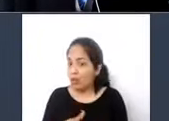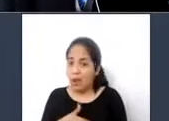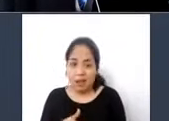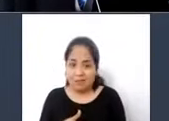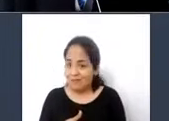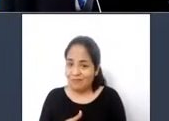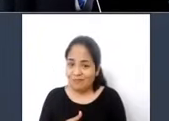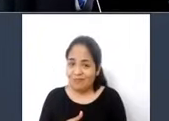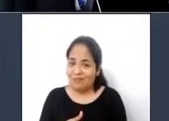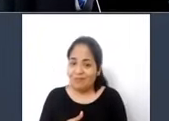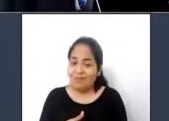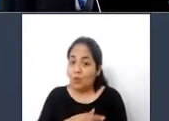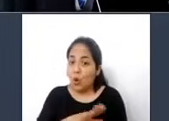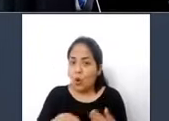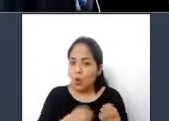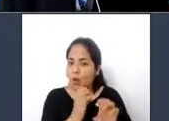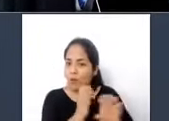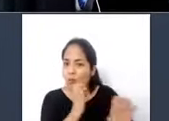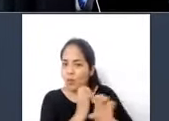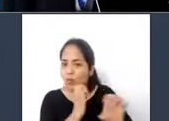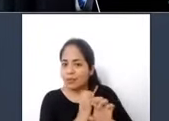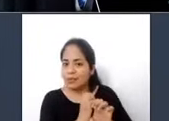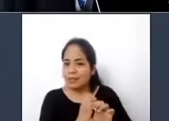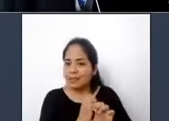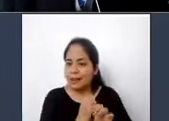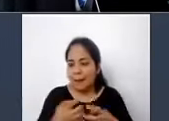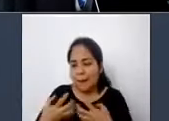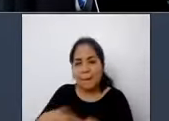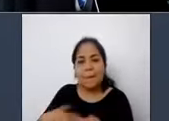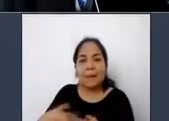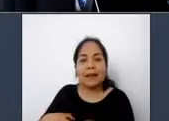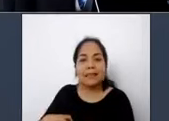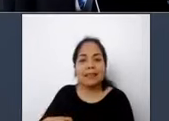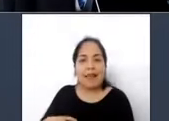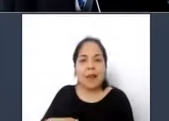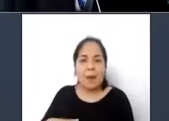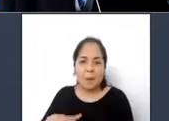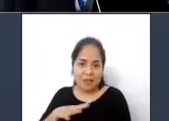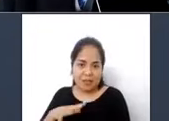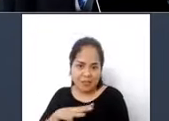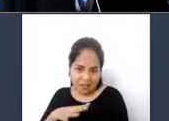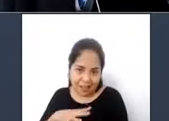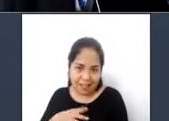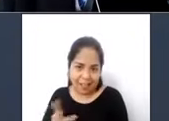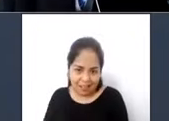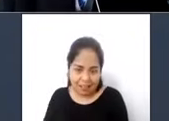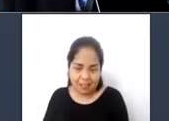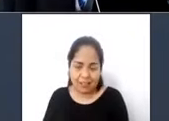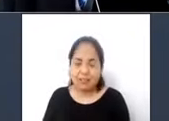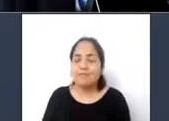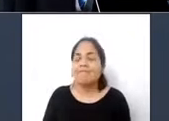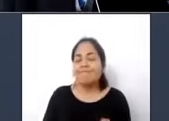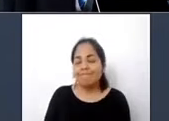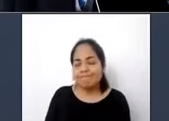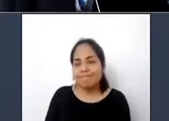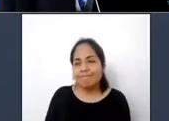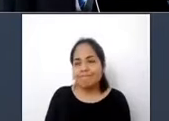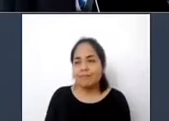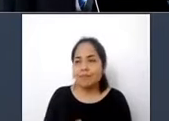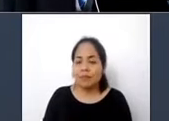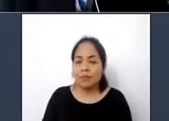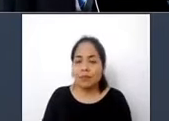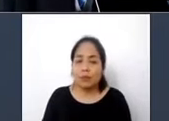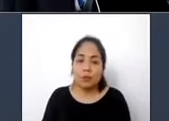y al ser un negocio con afán de lucro, primero se interpone el